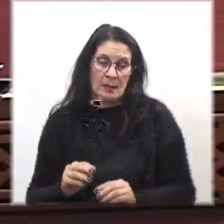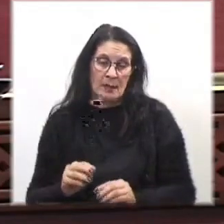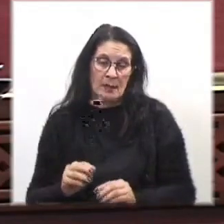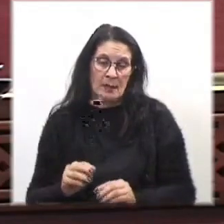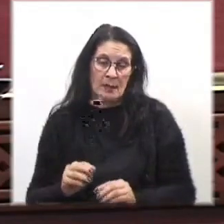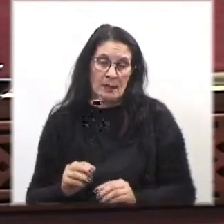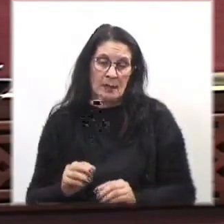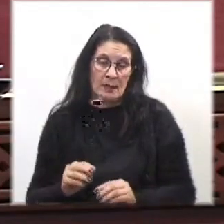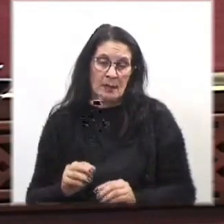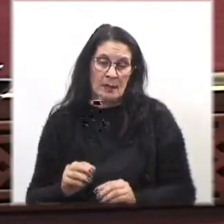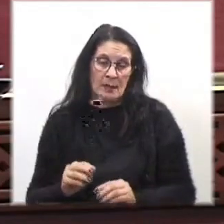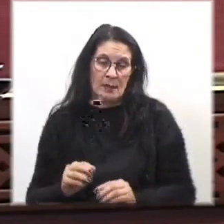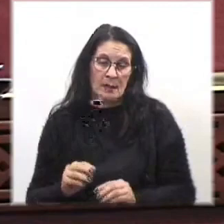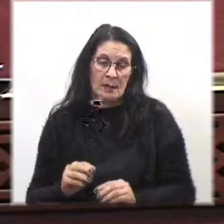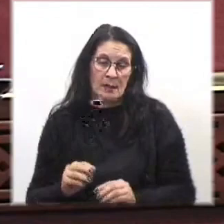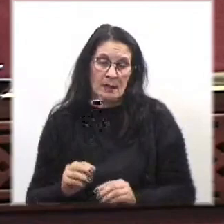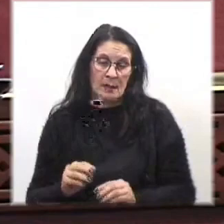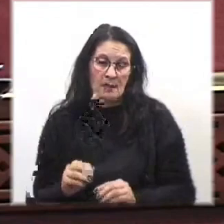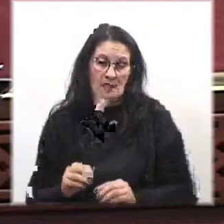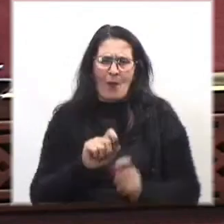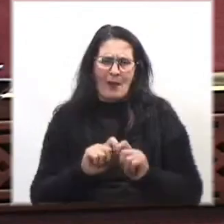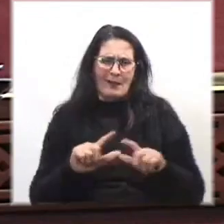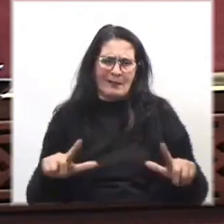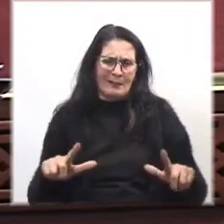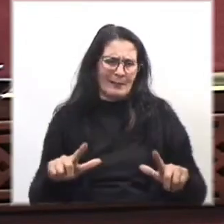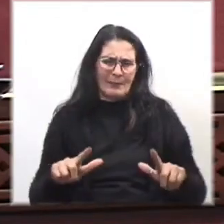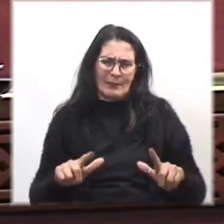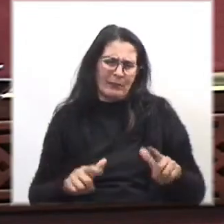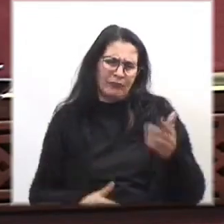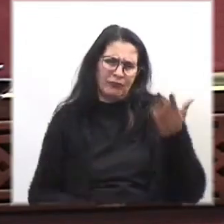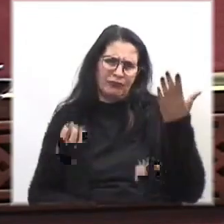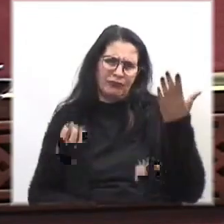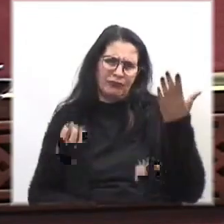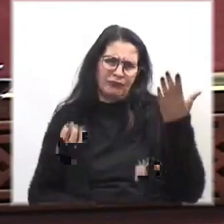patrangénica con un paquete de agrotóxico absolutamente